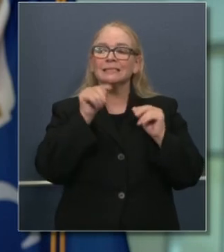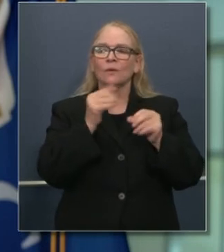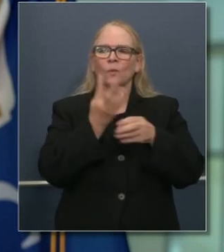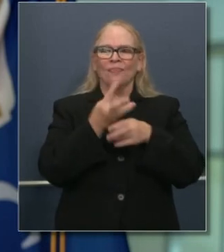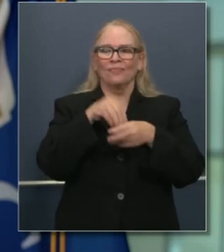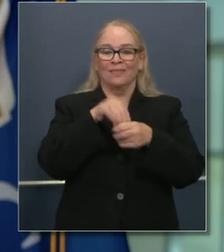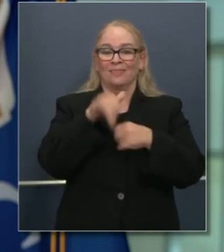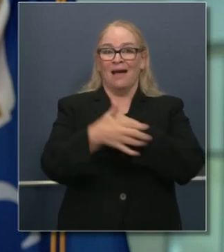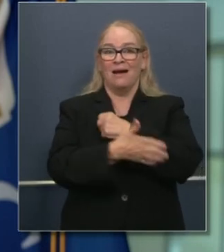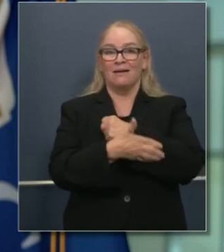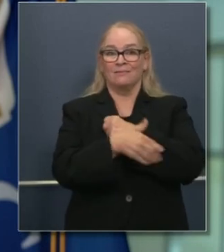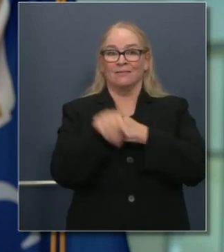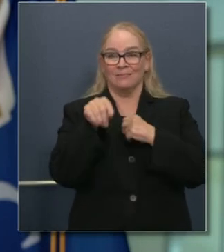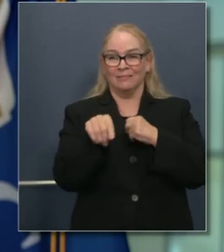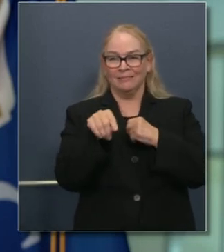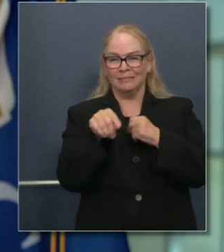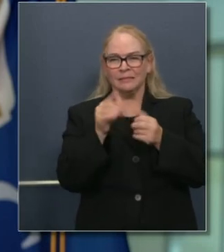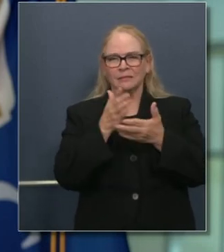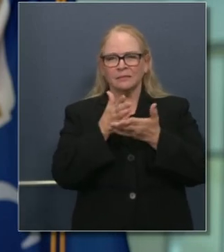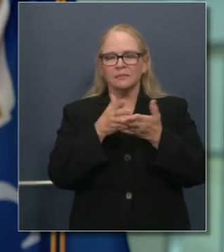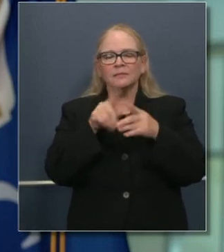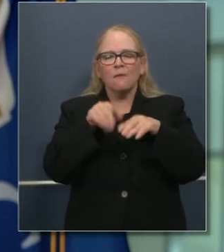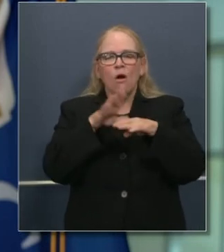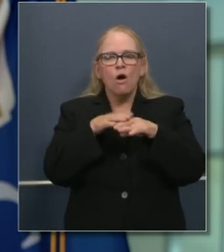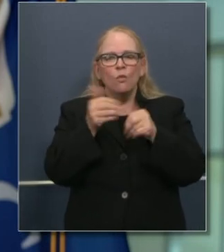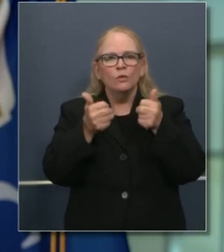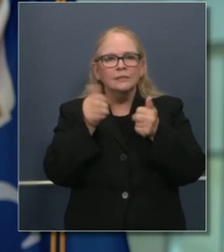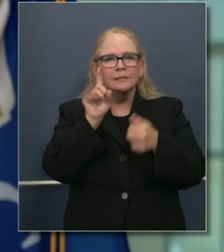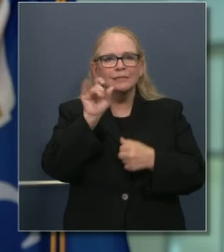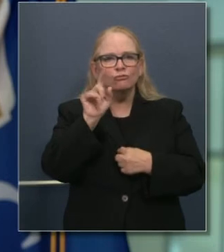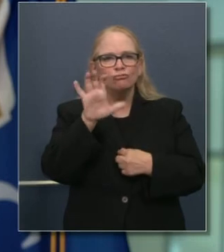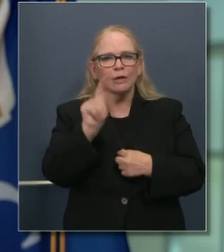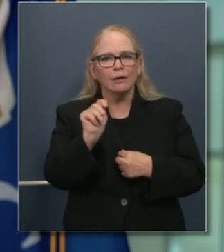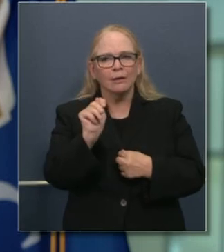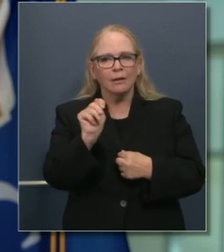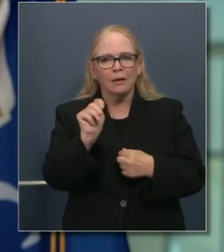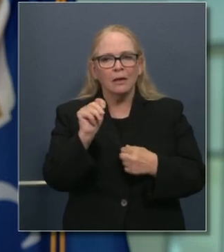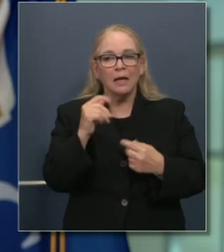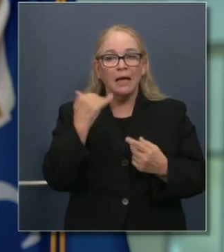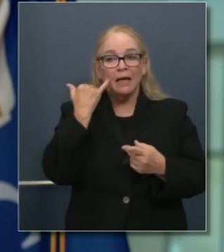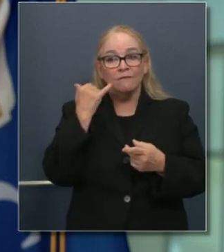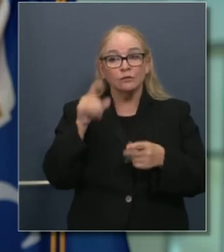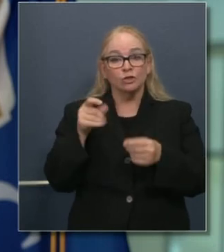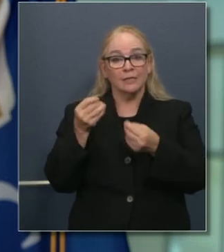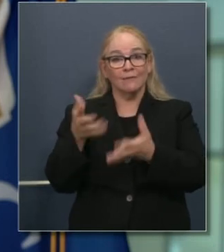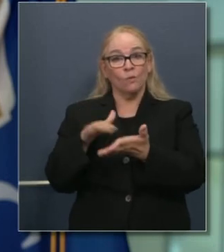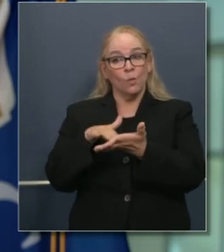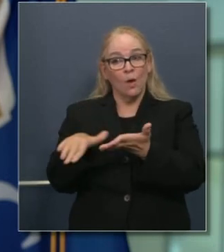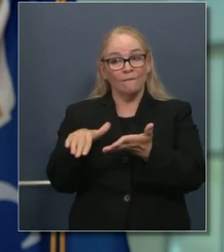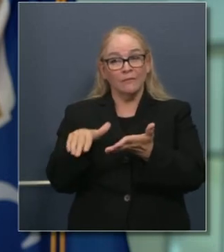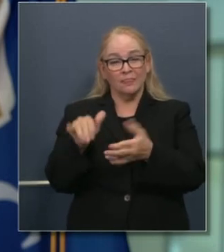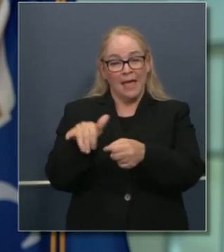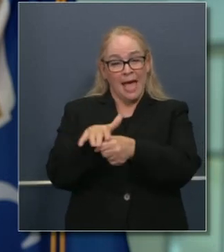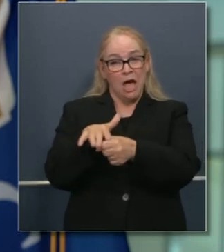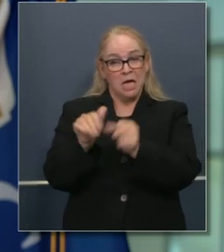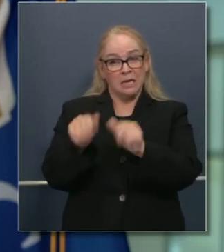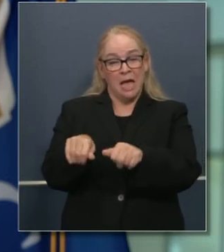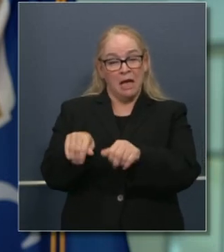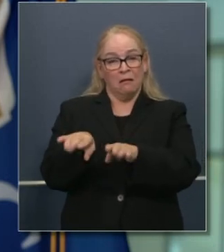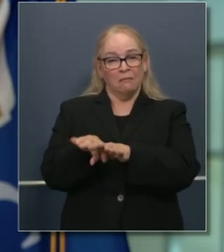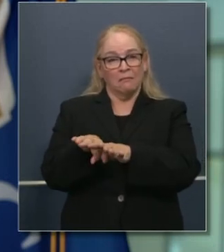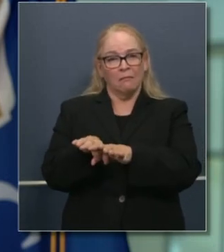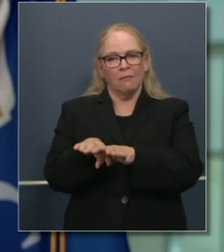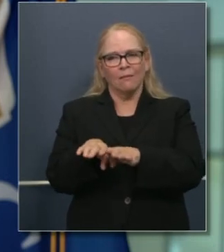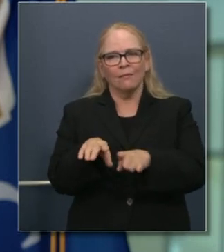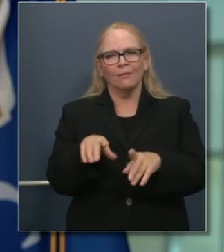locales en distritos o en condados no hay algo que no hayamos considerado en cuanto a proceso de renuncias. El doctor Galli